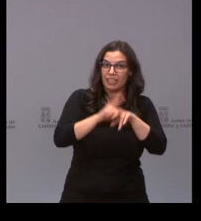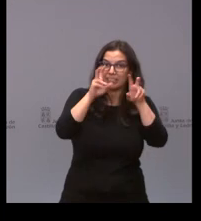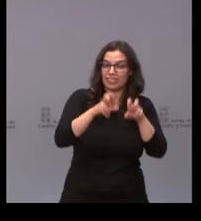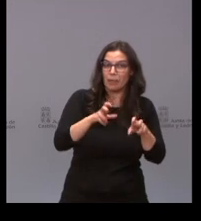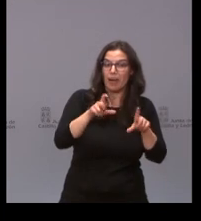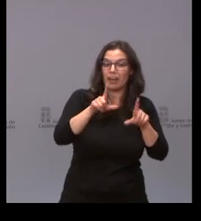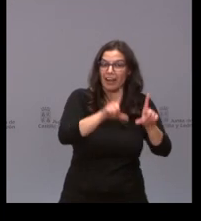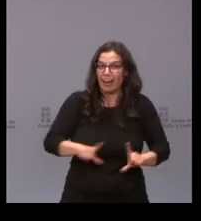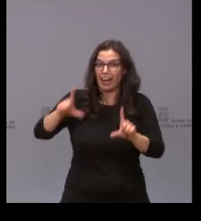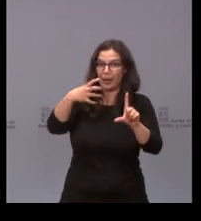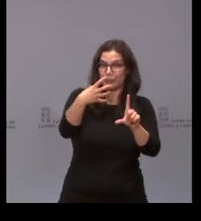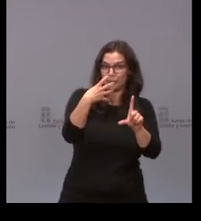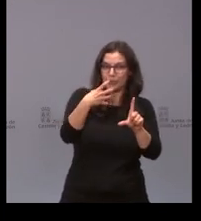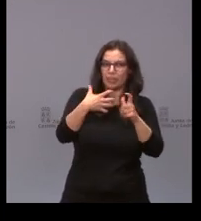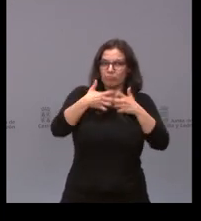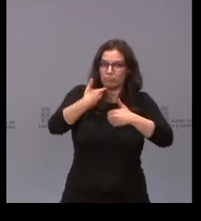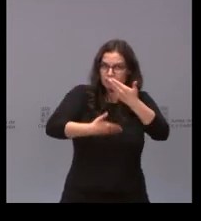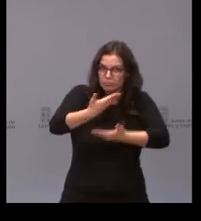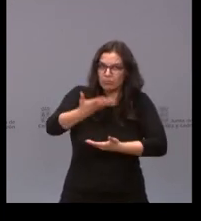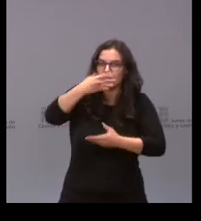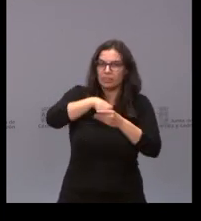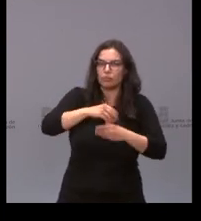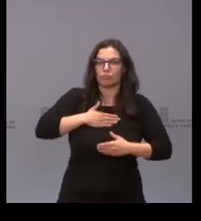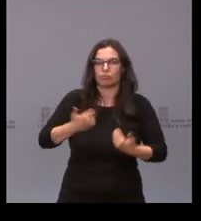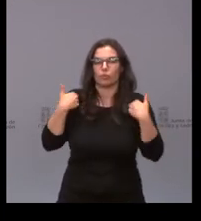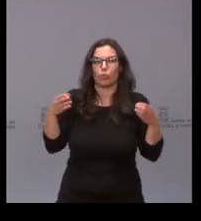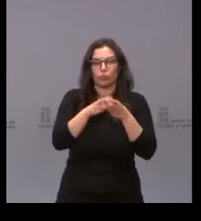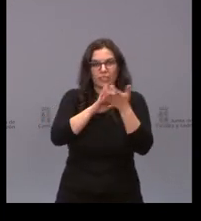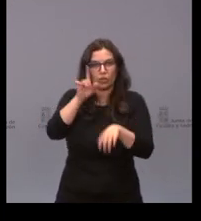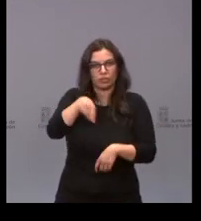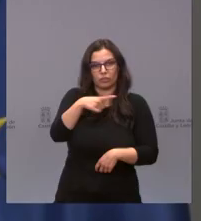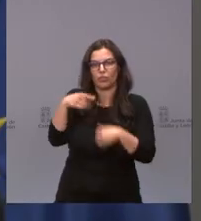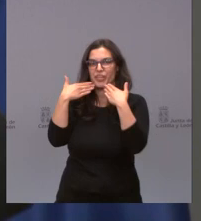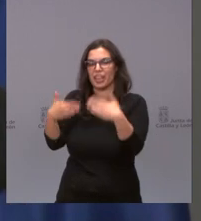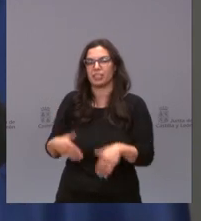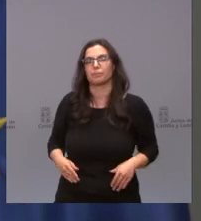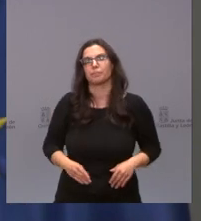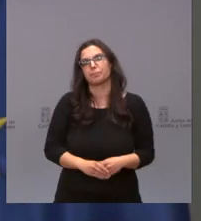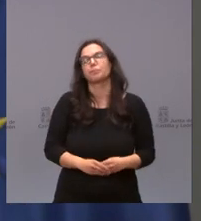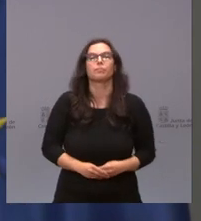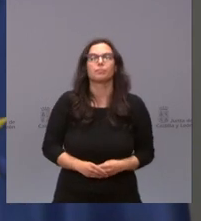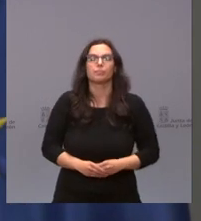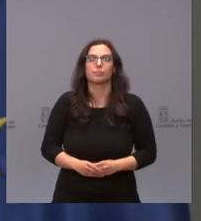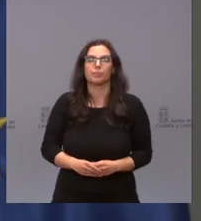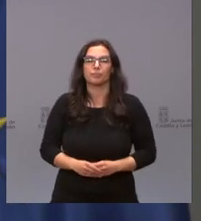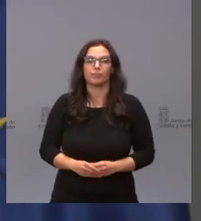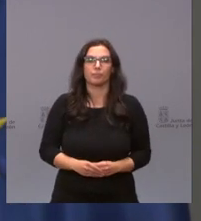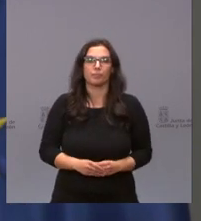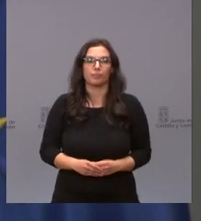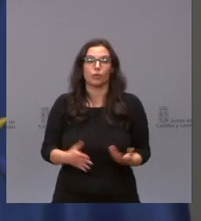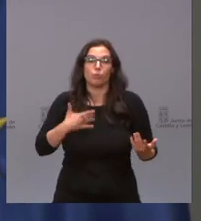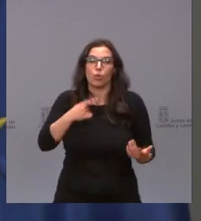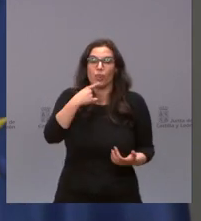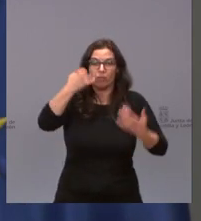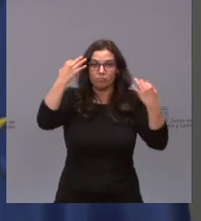será impulsada y puesta en funcionamiento por parte de la Junta de Castilla y León gracias estamos en condiciones de asegurar